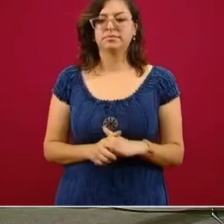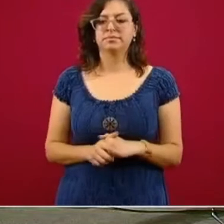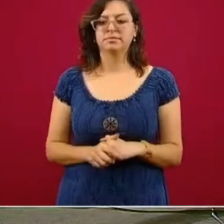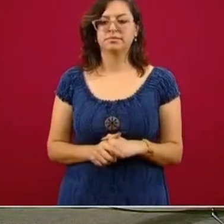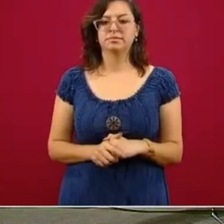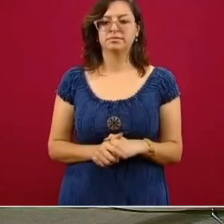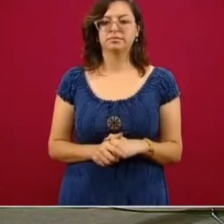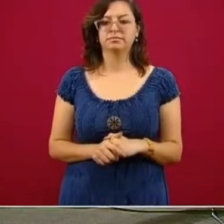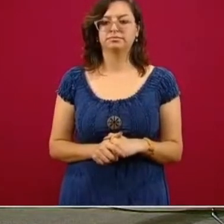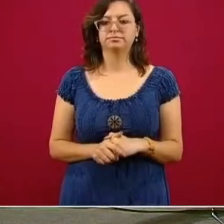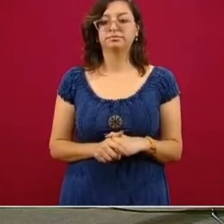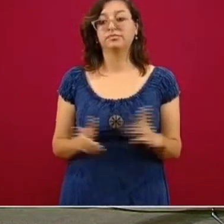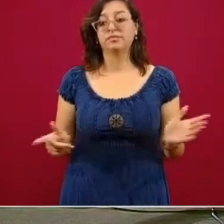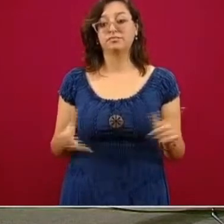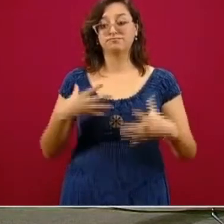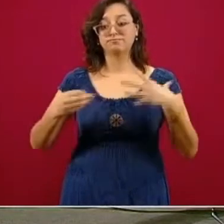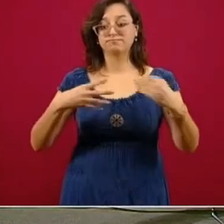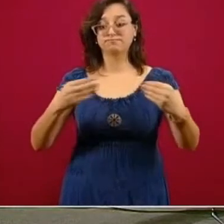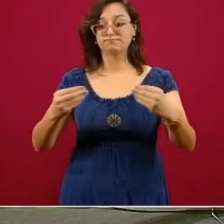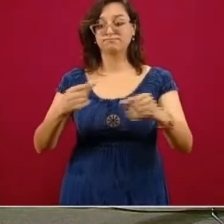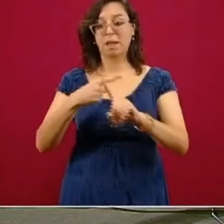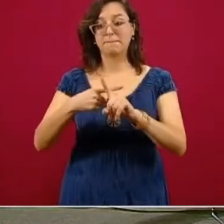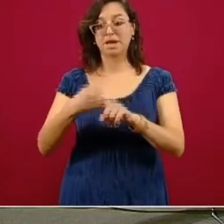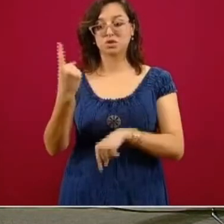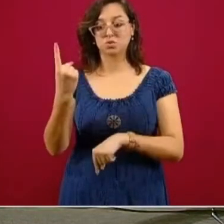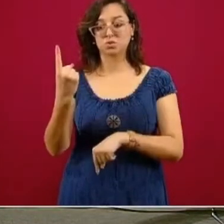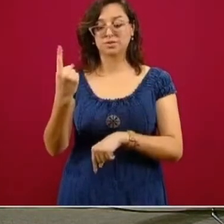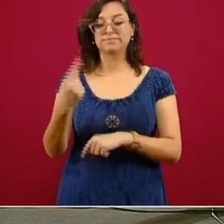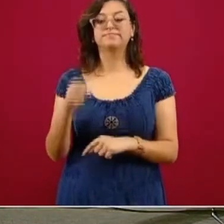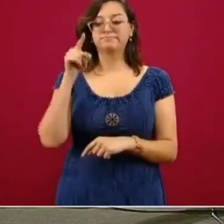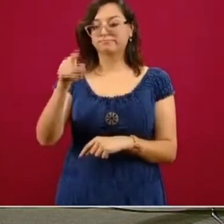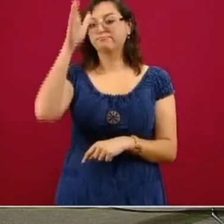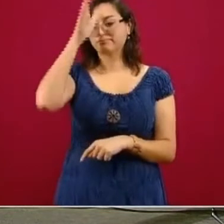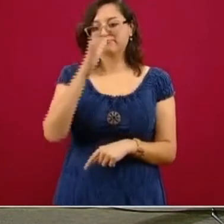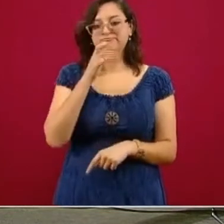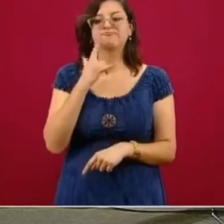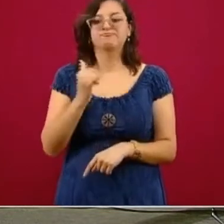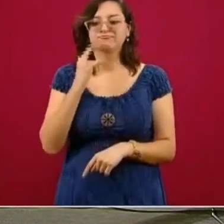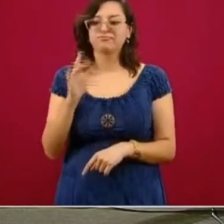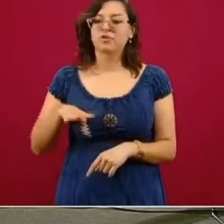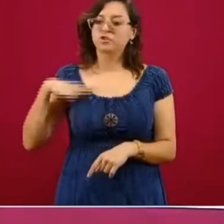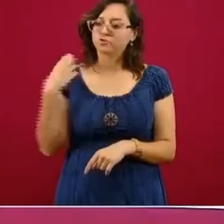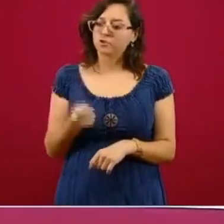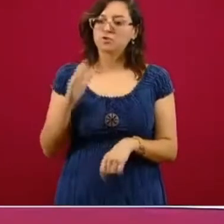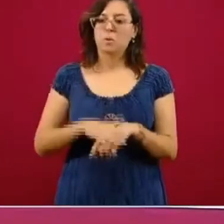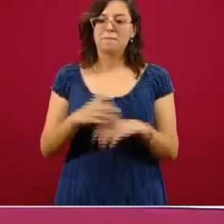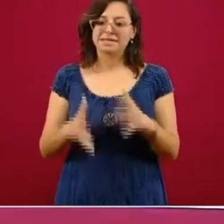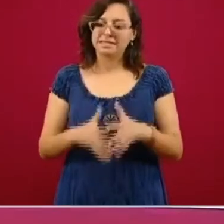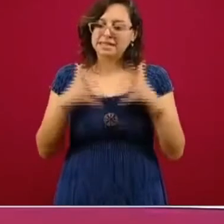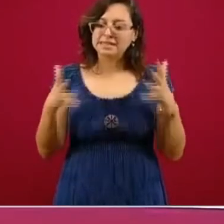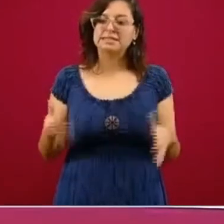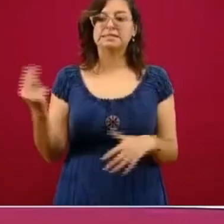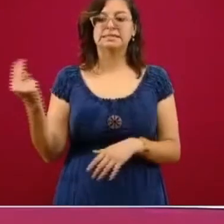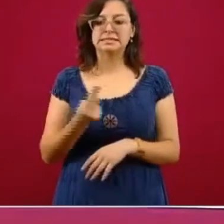La transmisión por arriba de uno. Entonces, en Coahuila necesitamos hacer un esfuerzo mayor para disminuir